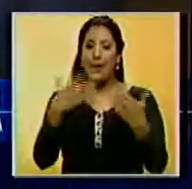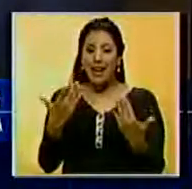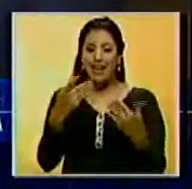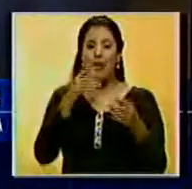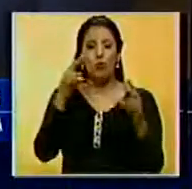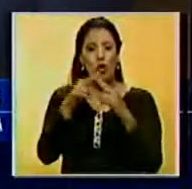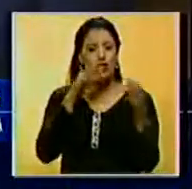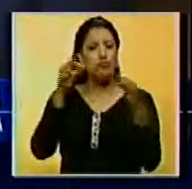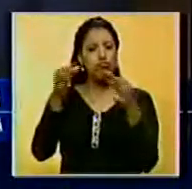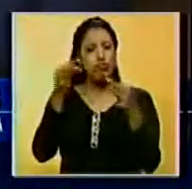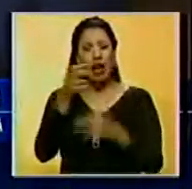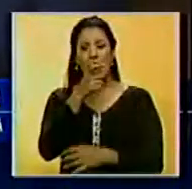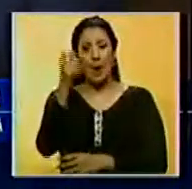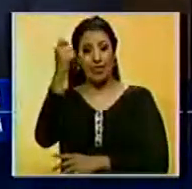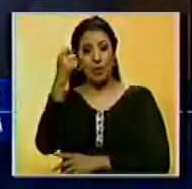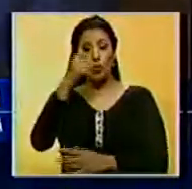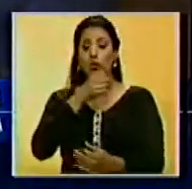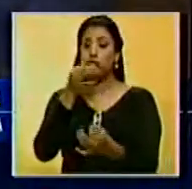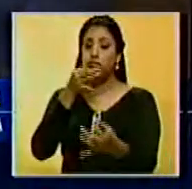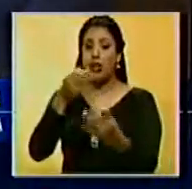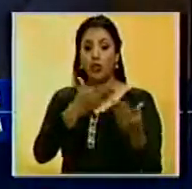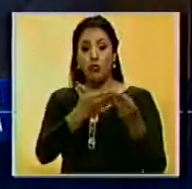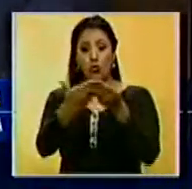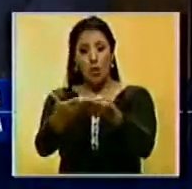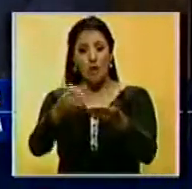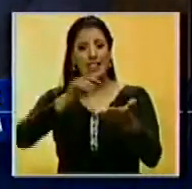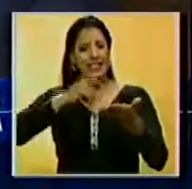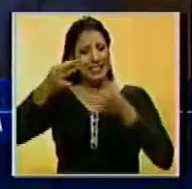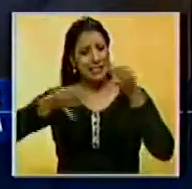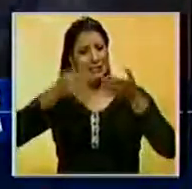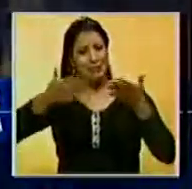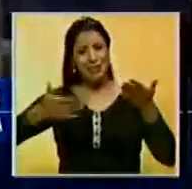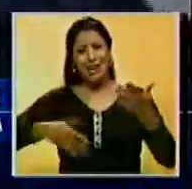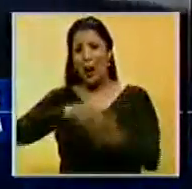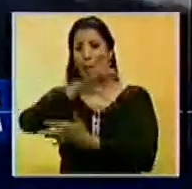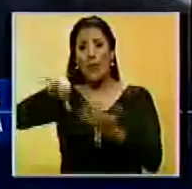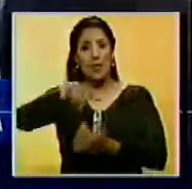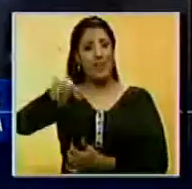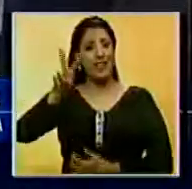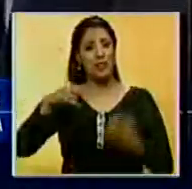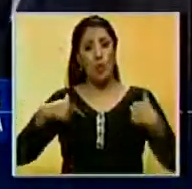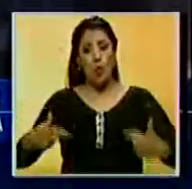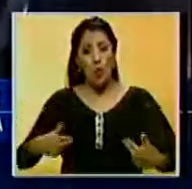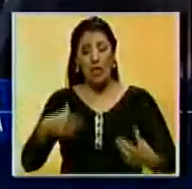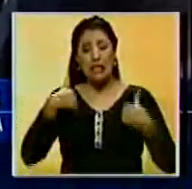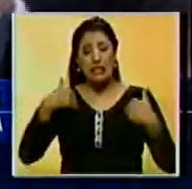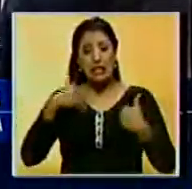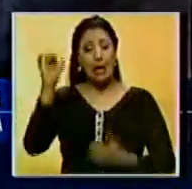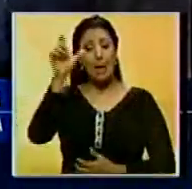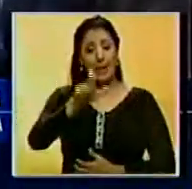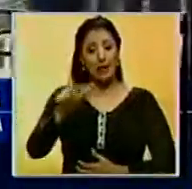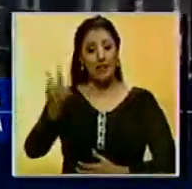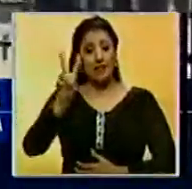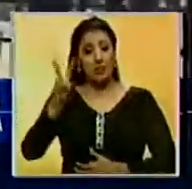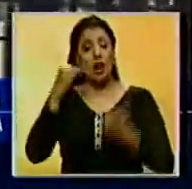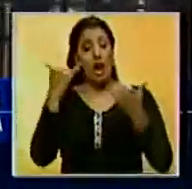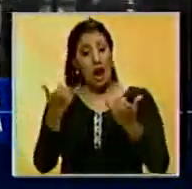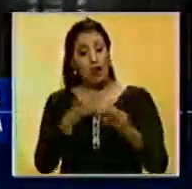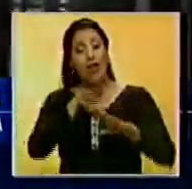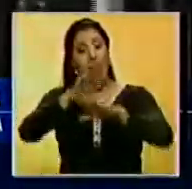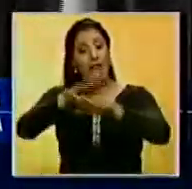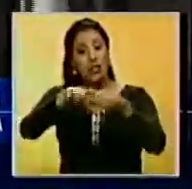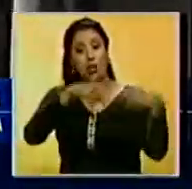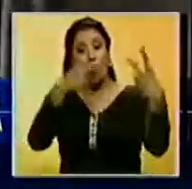En dicho encuentro, el parlamentario entregó un informe que explica la crisis institucional y humanitaria que vive nuestro país y por el cual